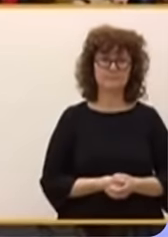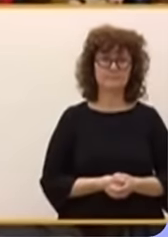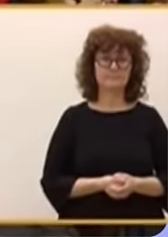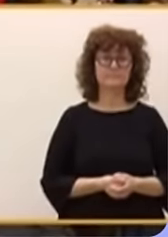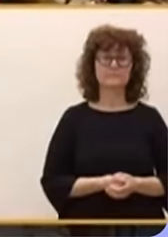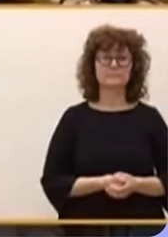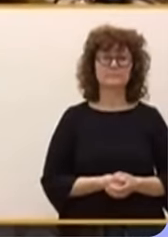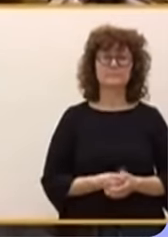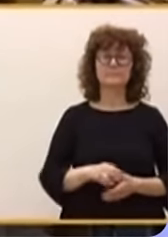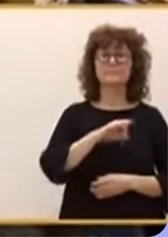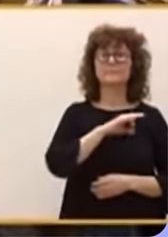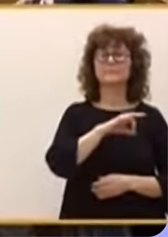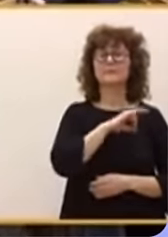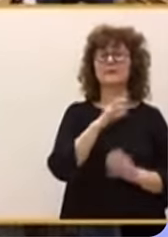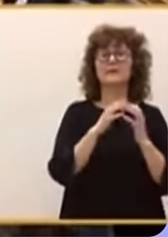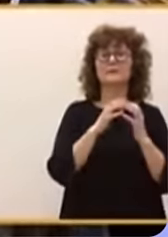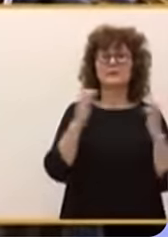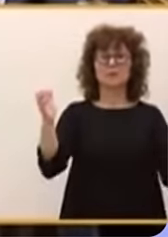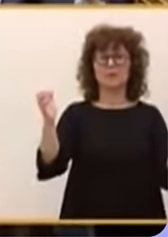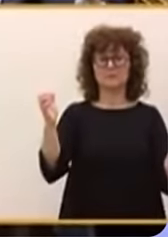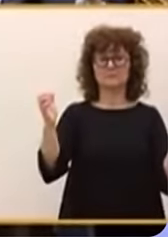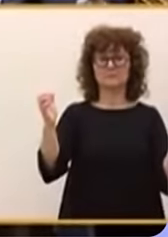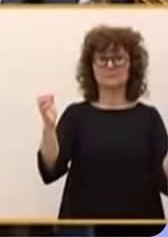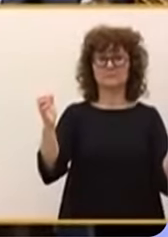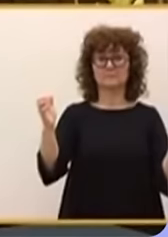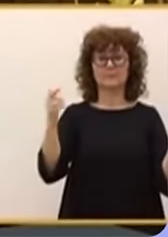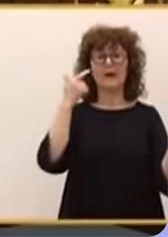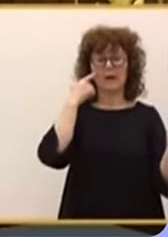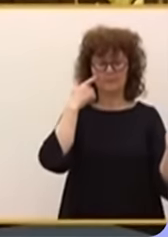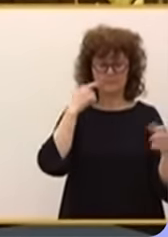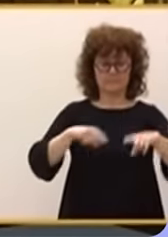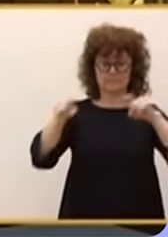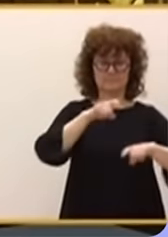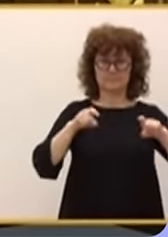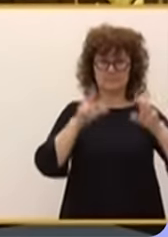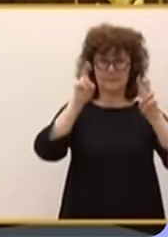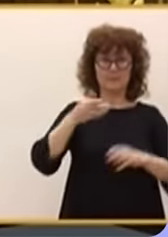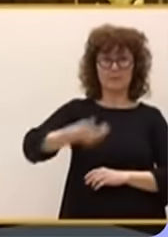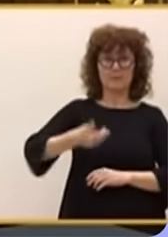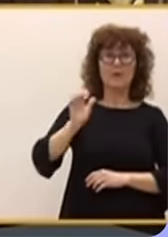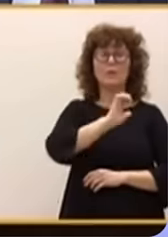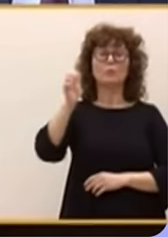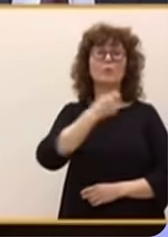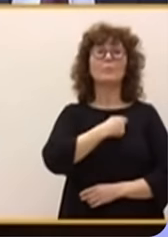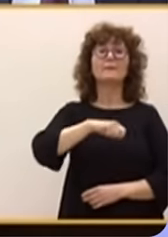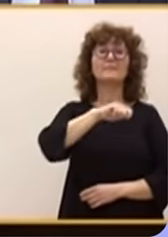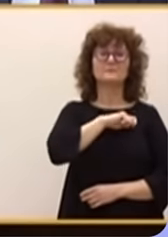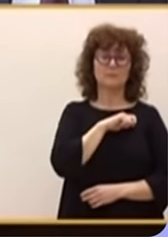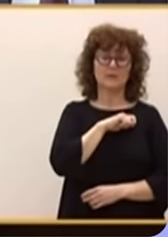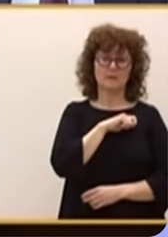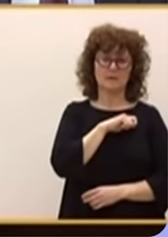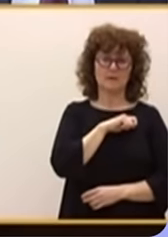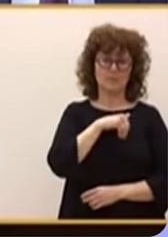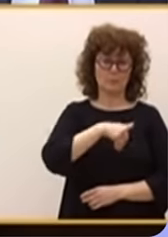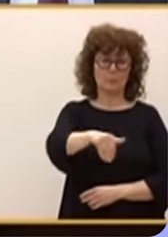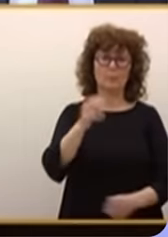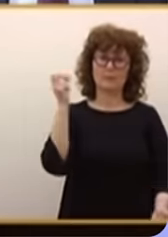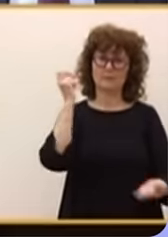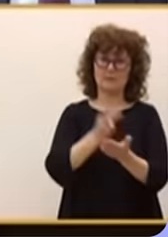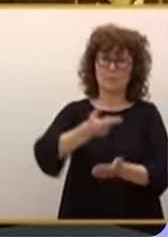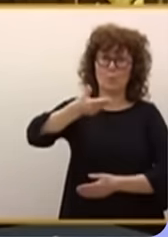Señorías. En todo caso, volvamos a lo importante. Europa y España se enfrentan a desafíos trascendentes.